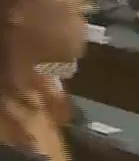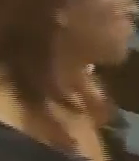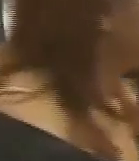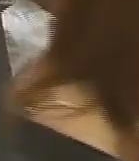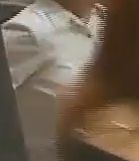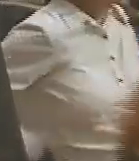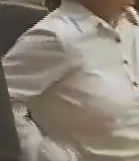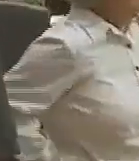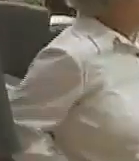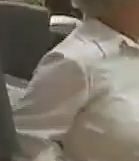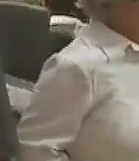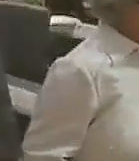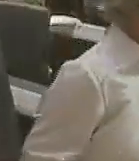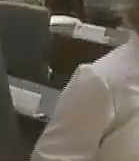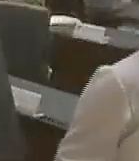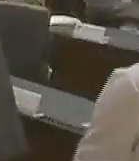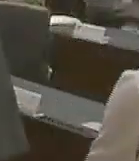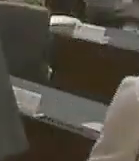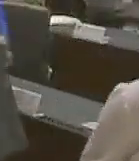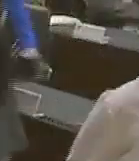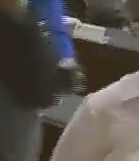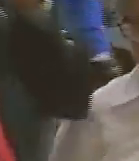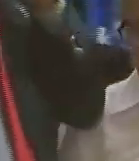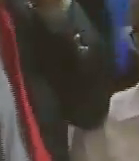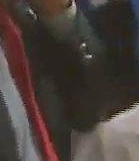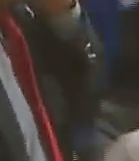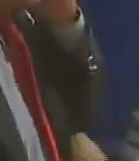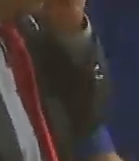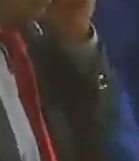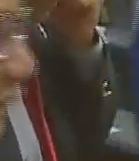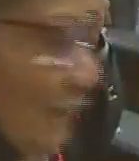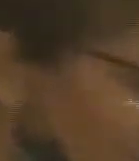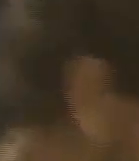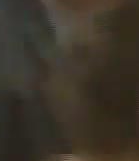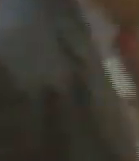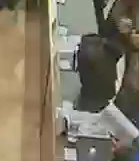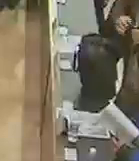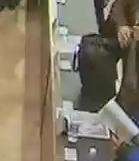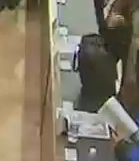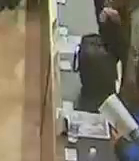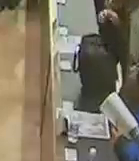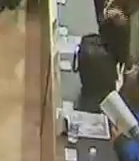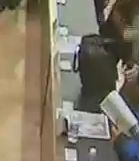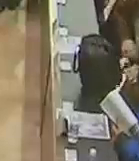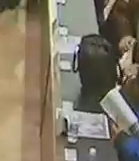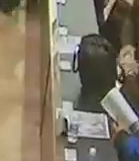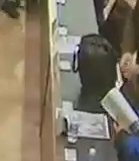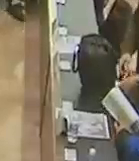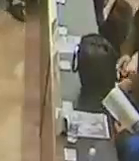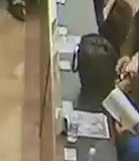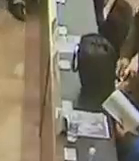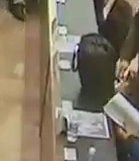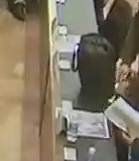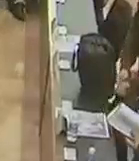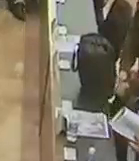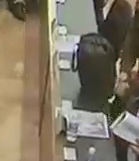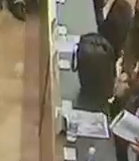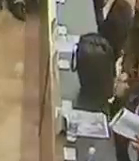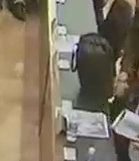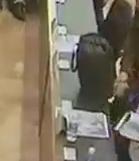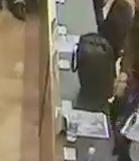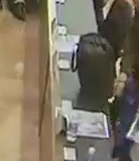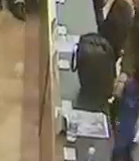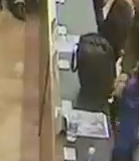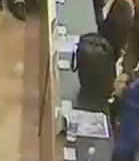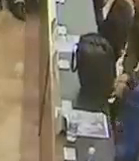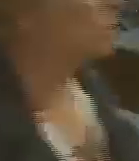Oscar Rombero y el diputado Juan Carlos Alemán, siendo aprobado este punto por mayoría calificada. De igual forma, el segundo punto de